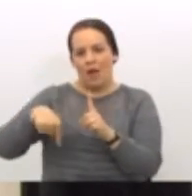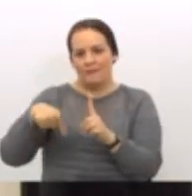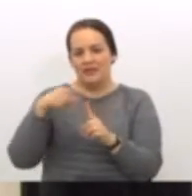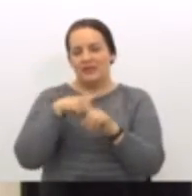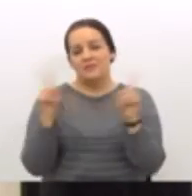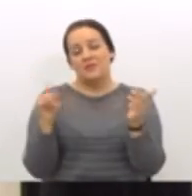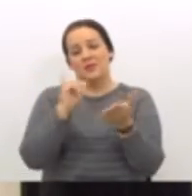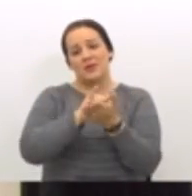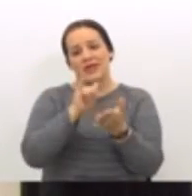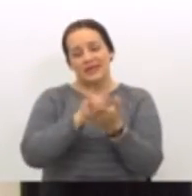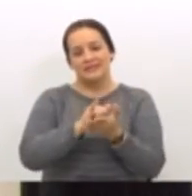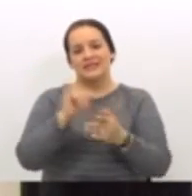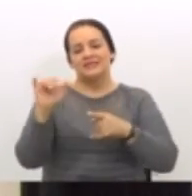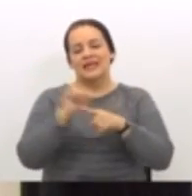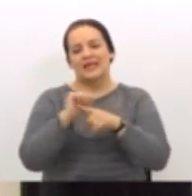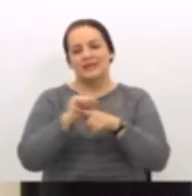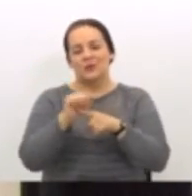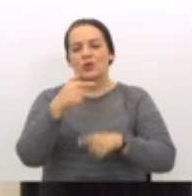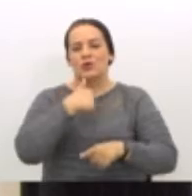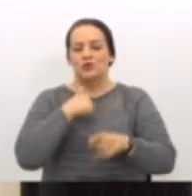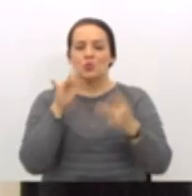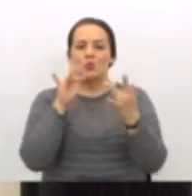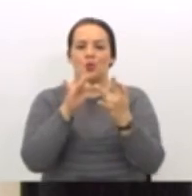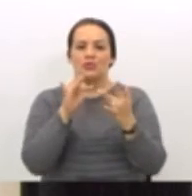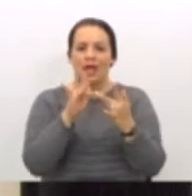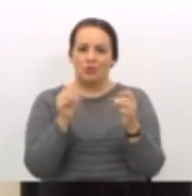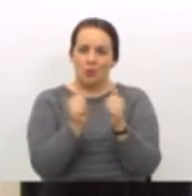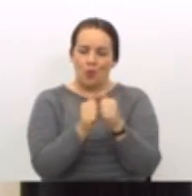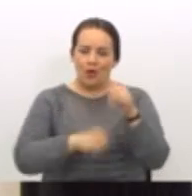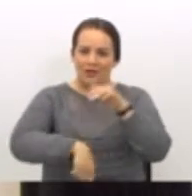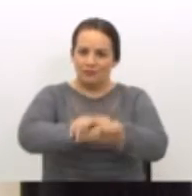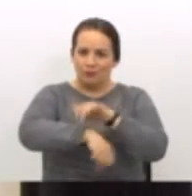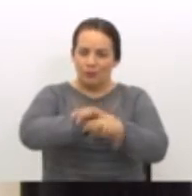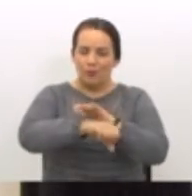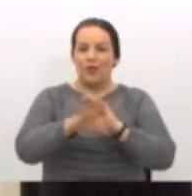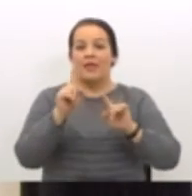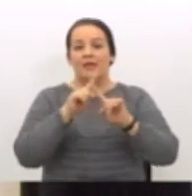el ejercicio que yo hago con el fútbol. Dicho lo anterior,